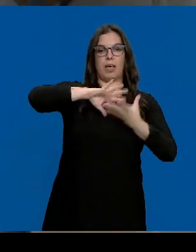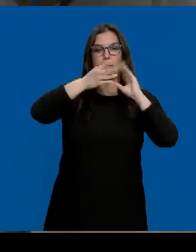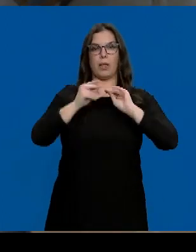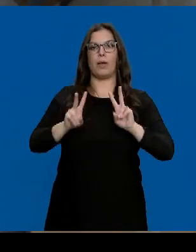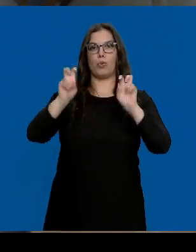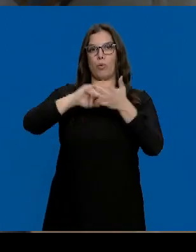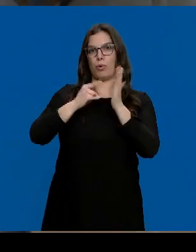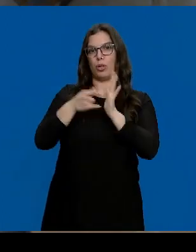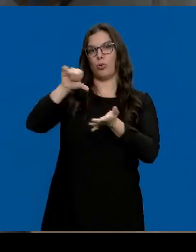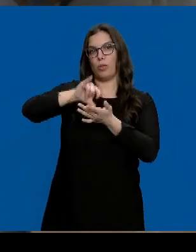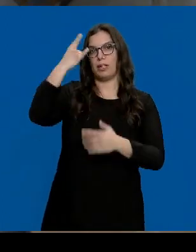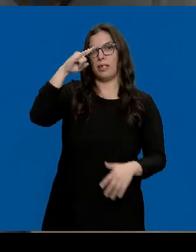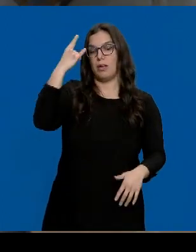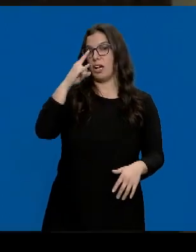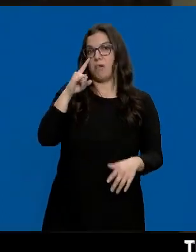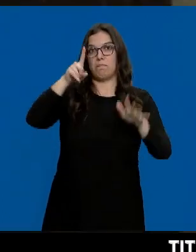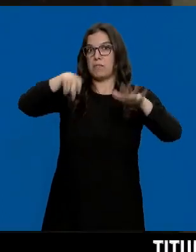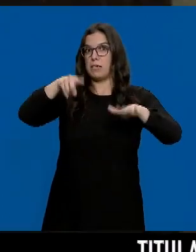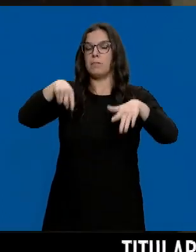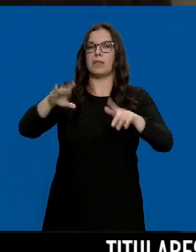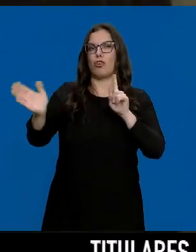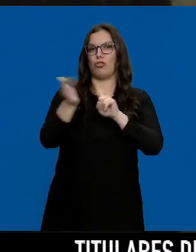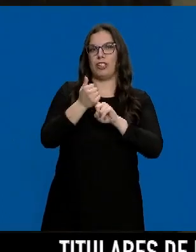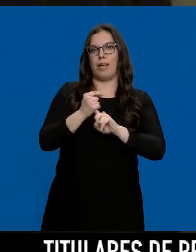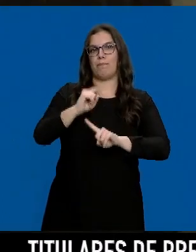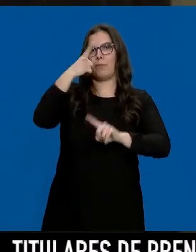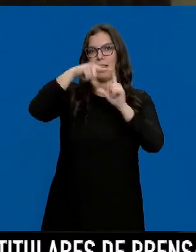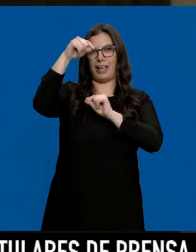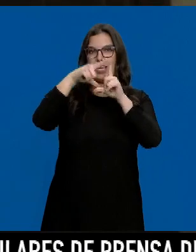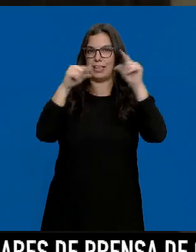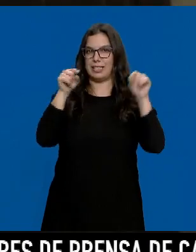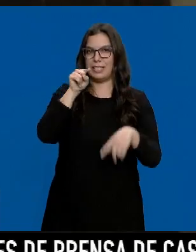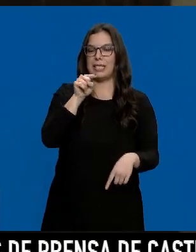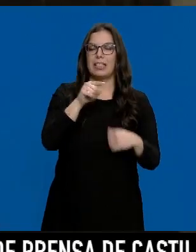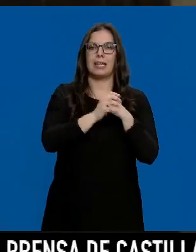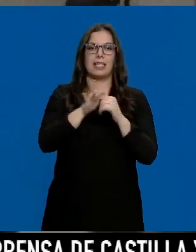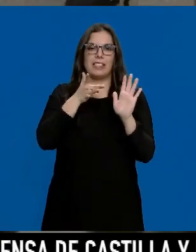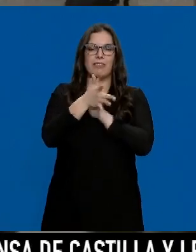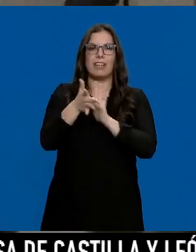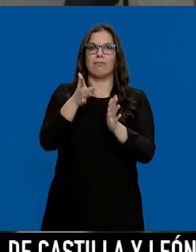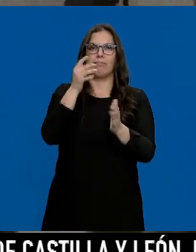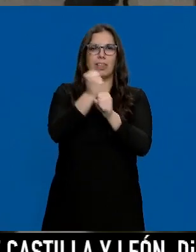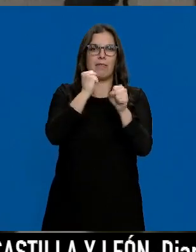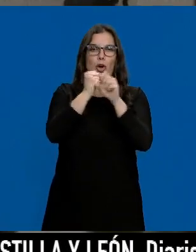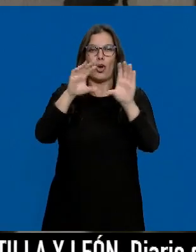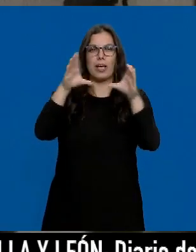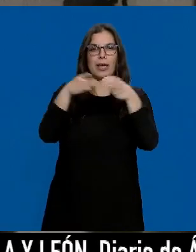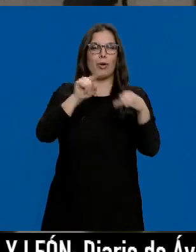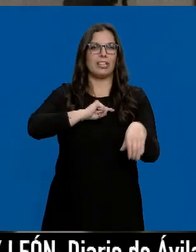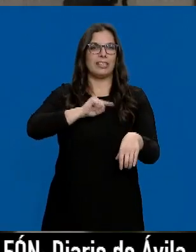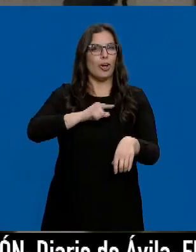la capital Charra. En solo medio año ha conseguido su primera estrella, un trabajo de equipo del que está especialmente